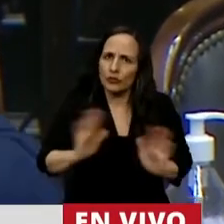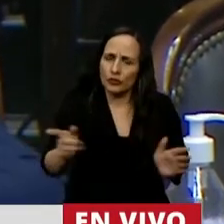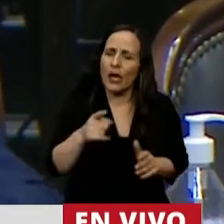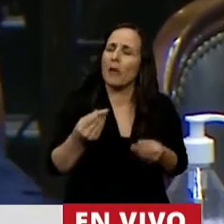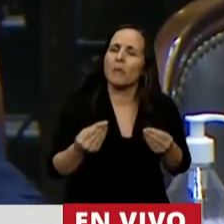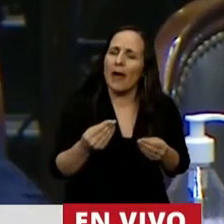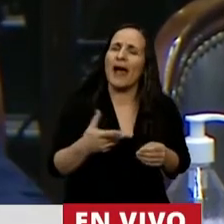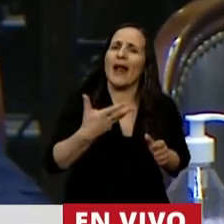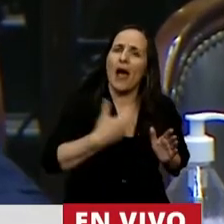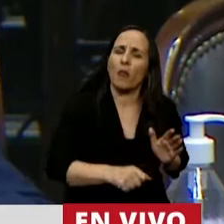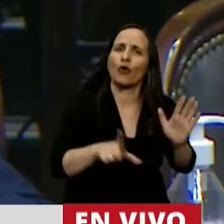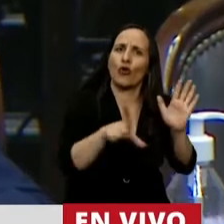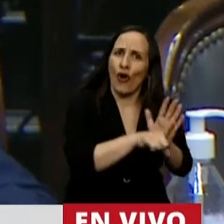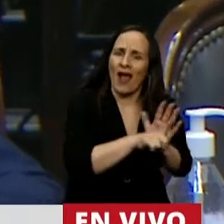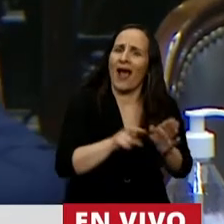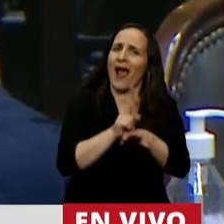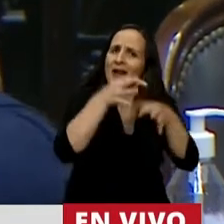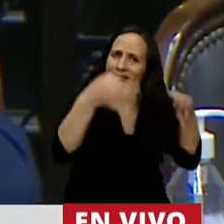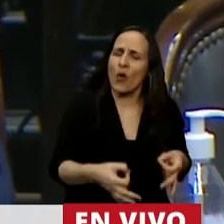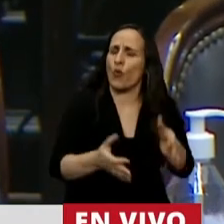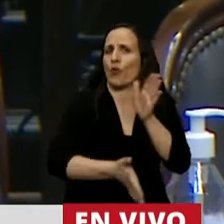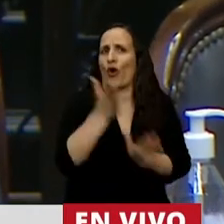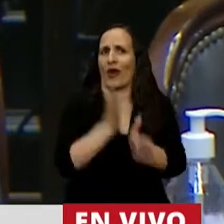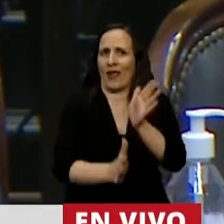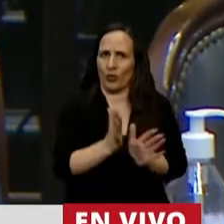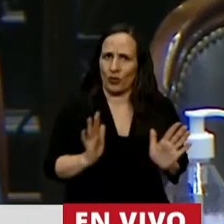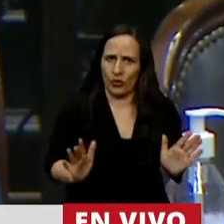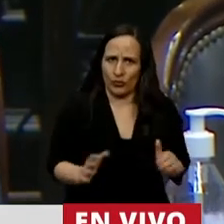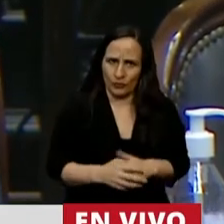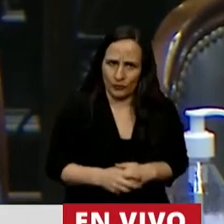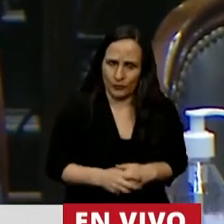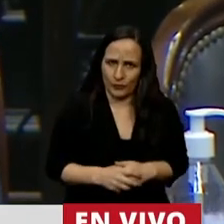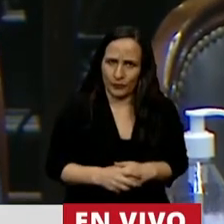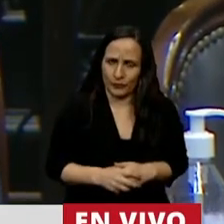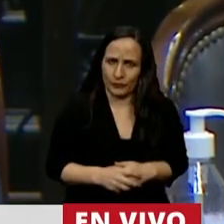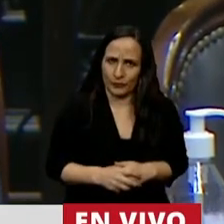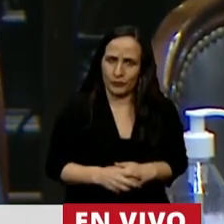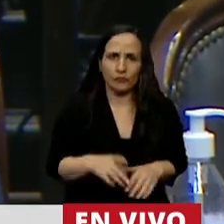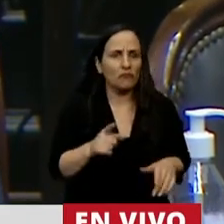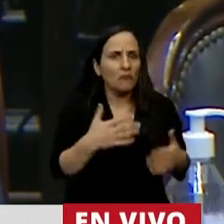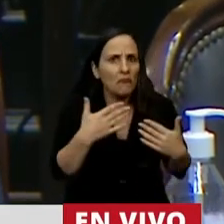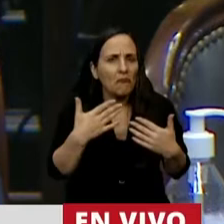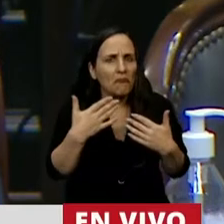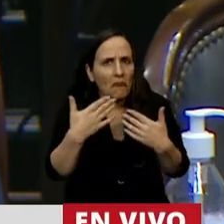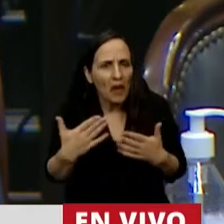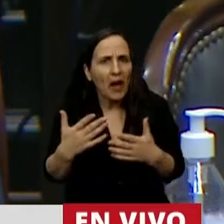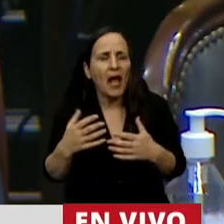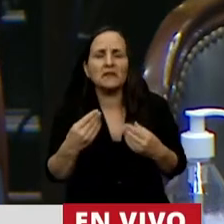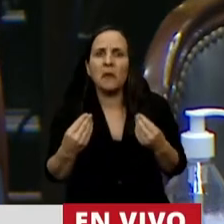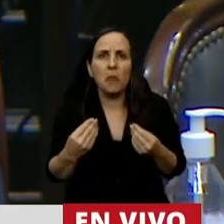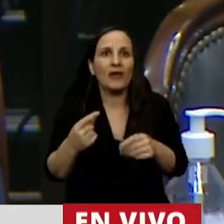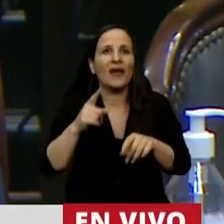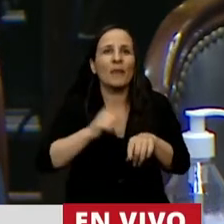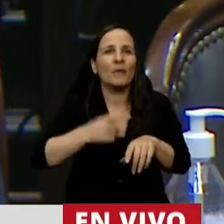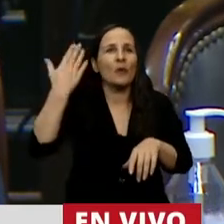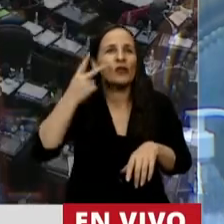aborto legal, seguro y gratuito. Fue posible porque existió el debate